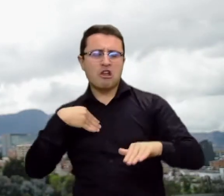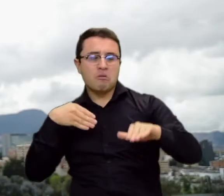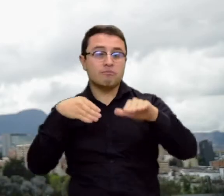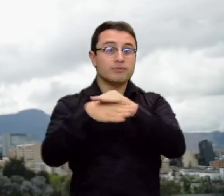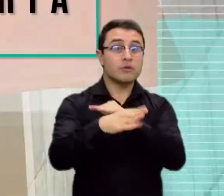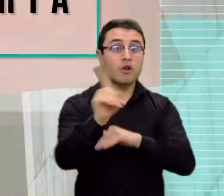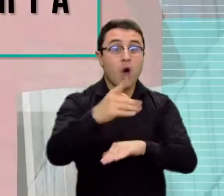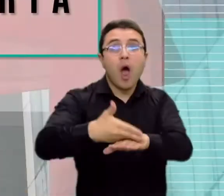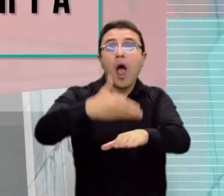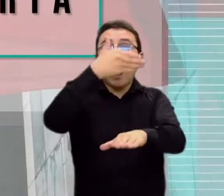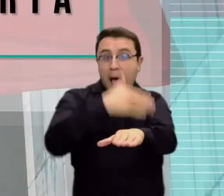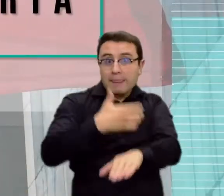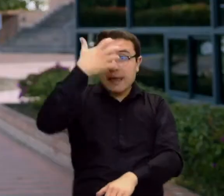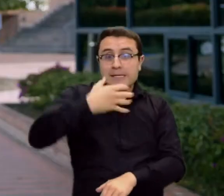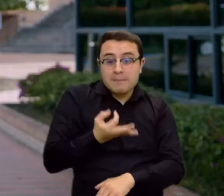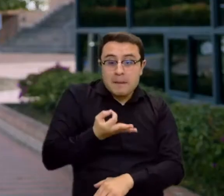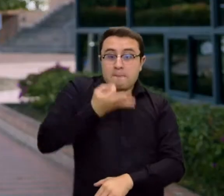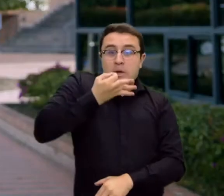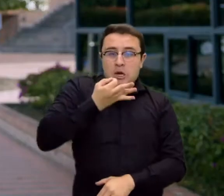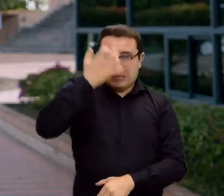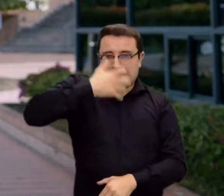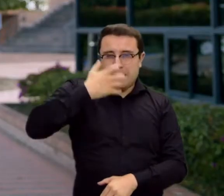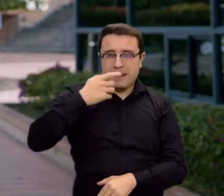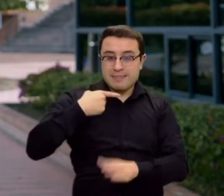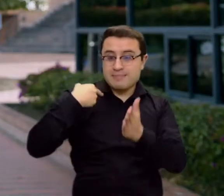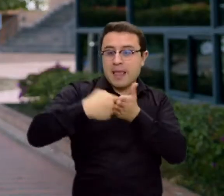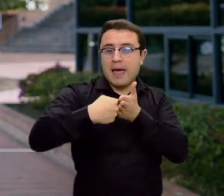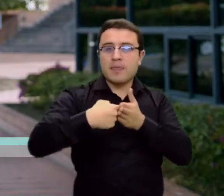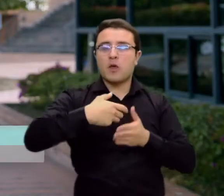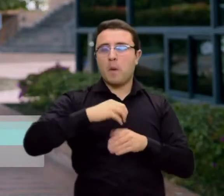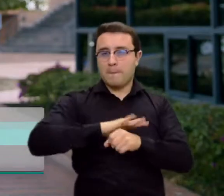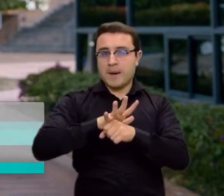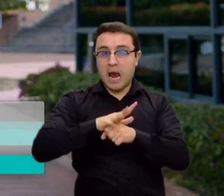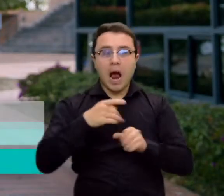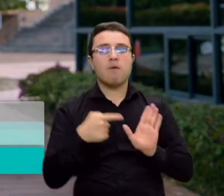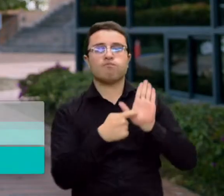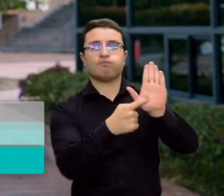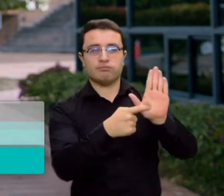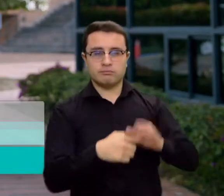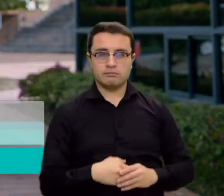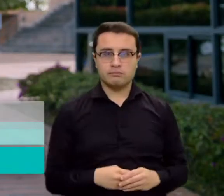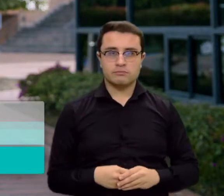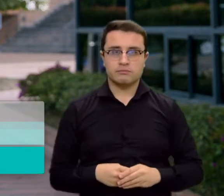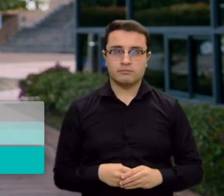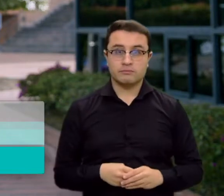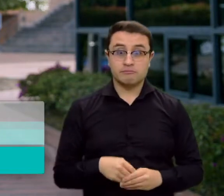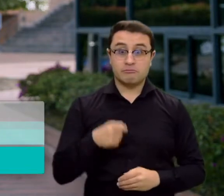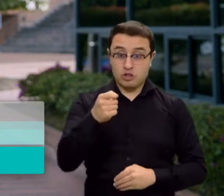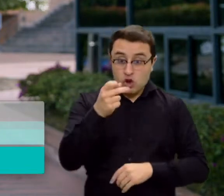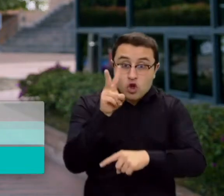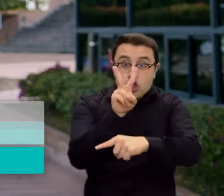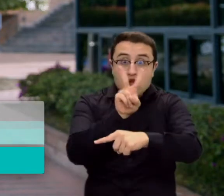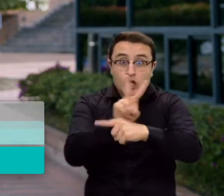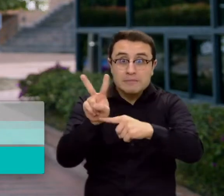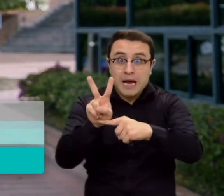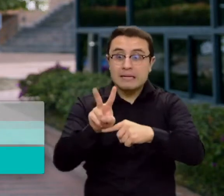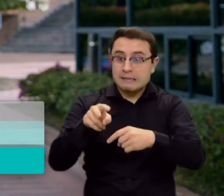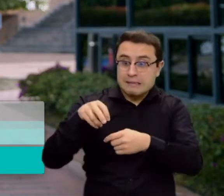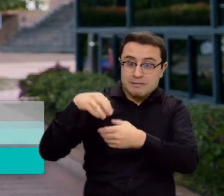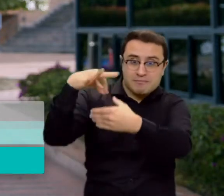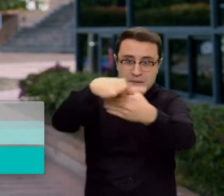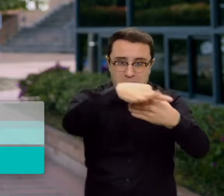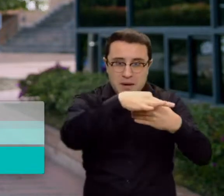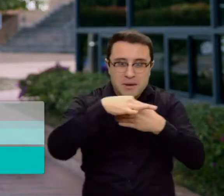coronavirus. A menos de dos semanas de que se realicen las próximas elecciones atípicas en cuatro municipios del país,